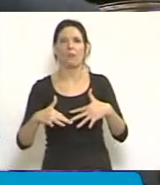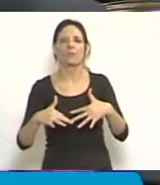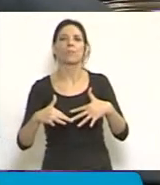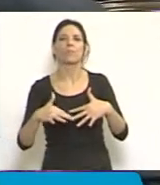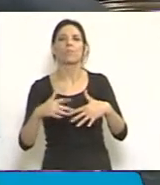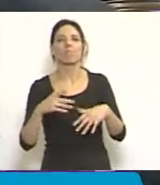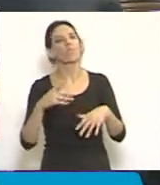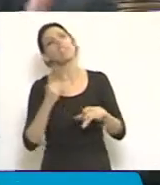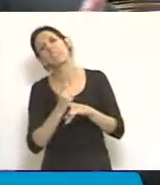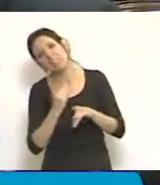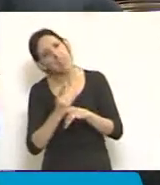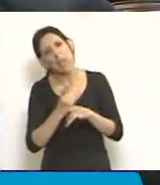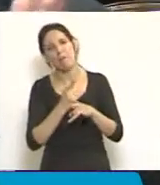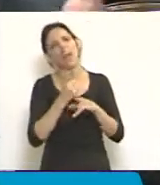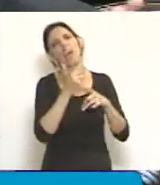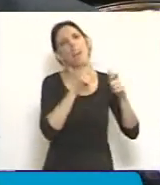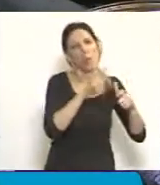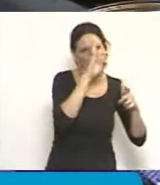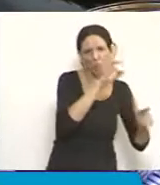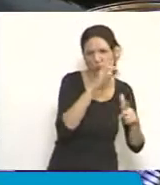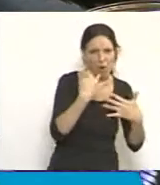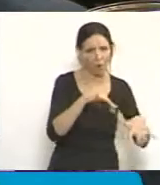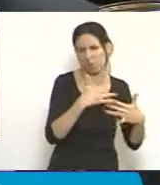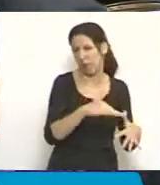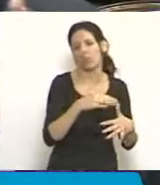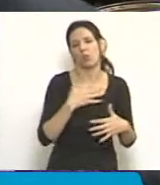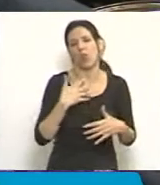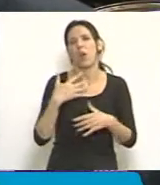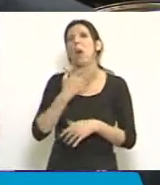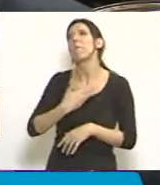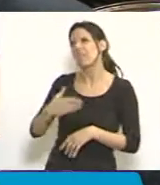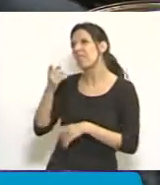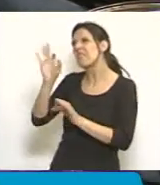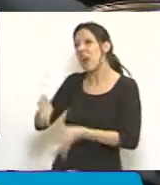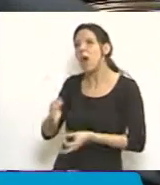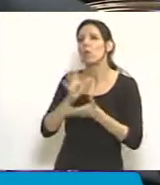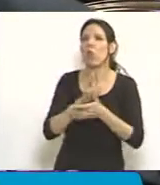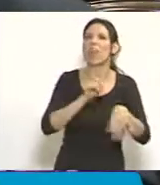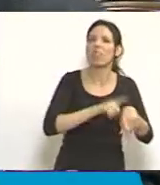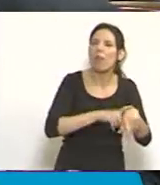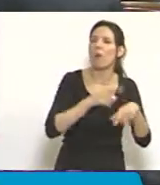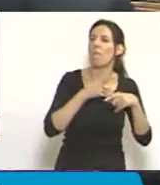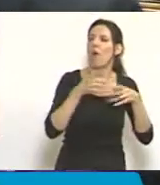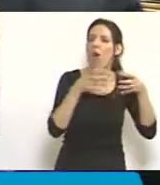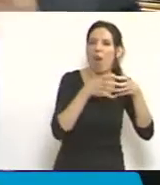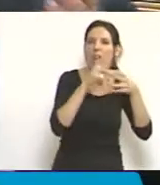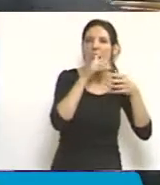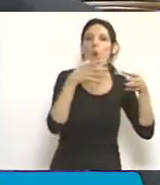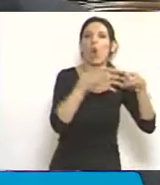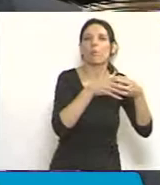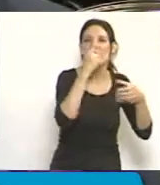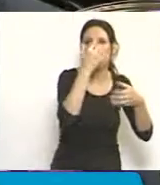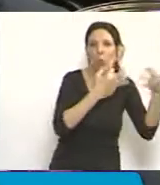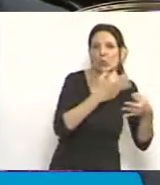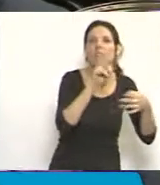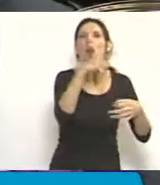siempre respetuosa reunión, sabe la Presidenta que siempre estimamos el tiempo y el debate que se da en la Comisión de Justicia y en